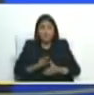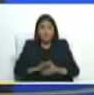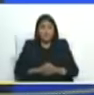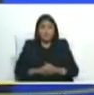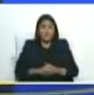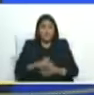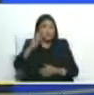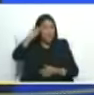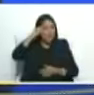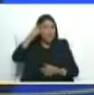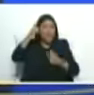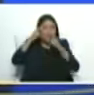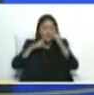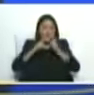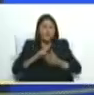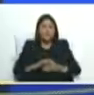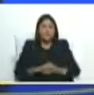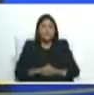su recuerdo